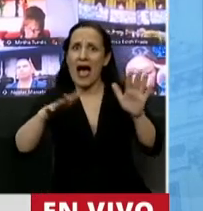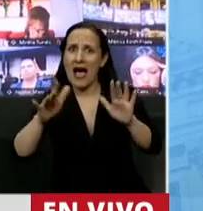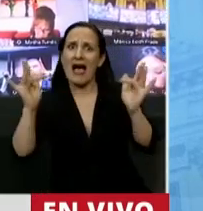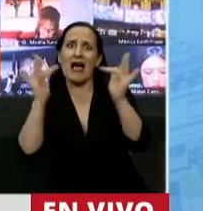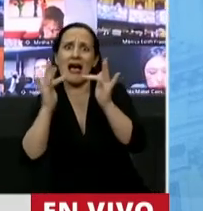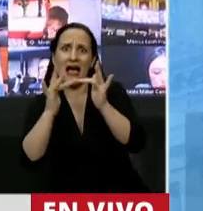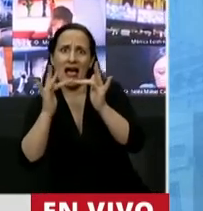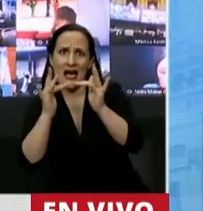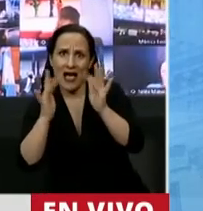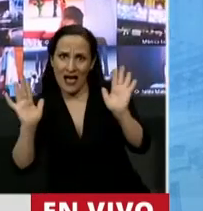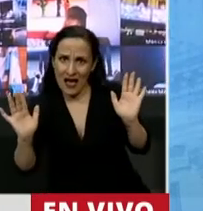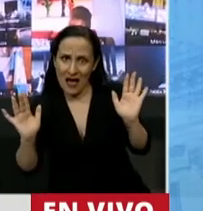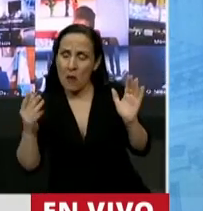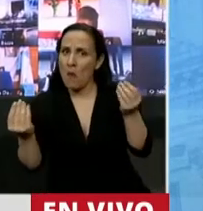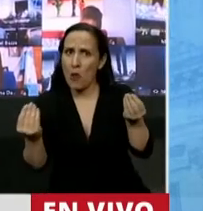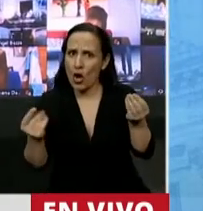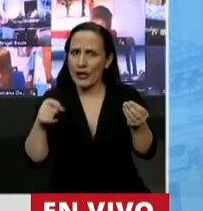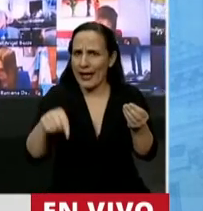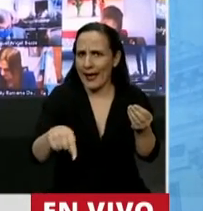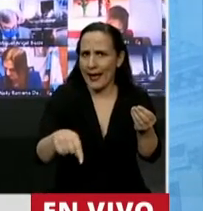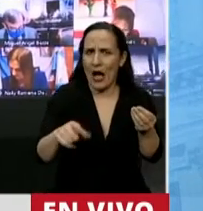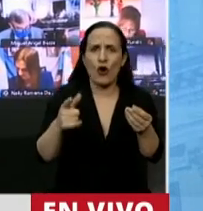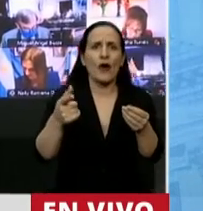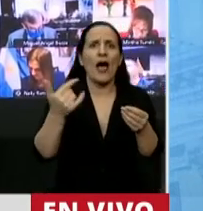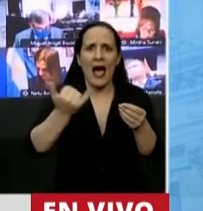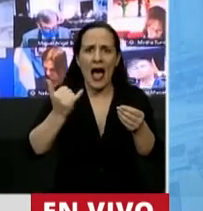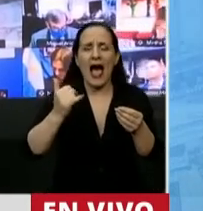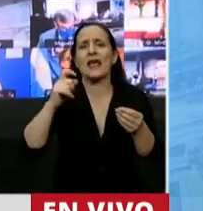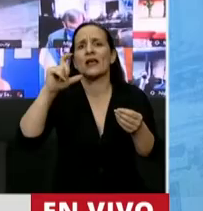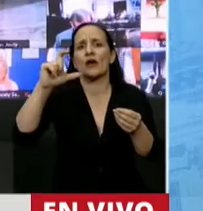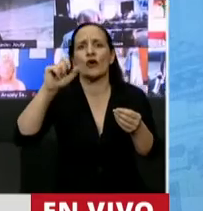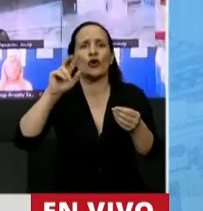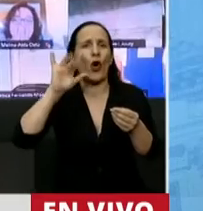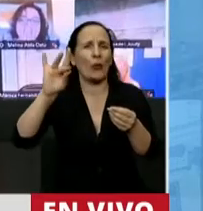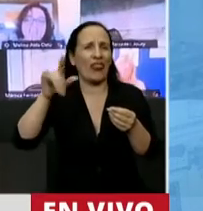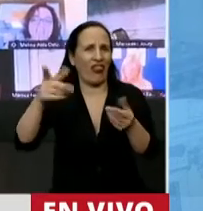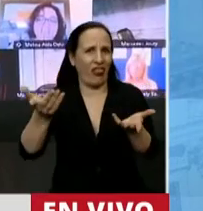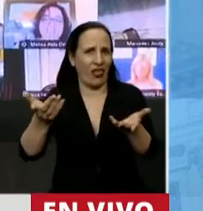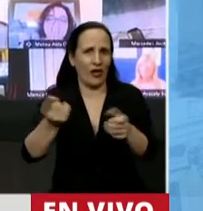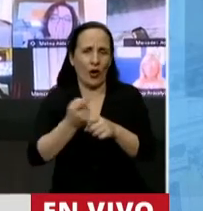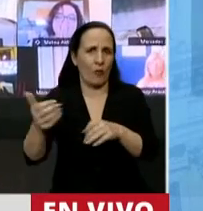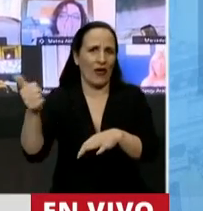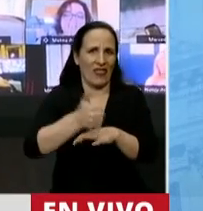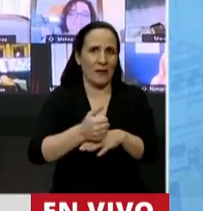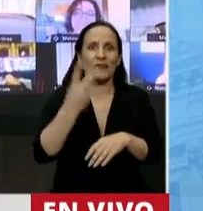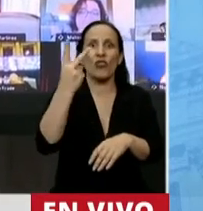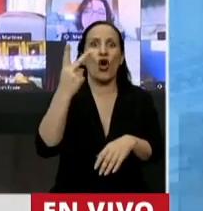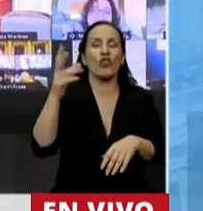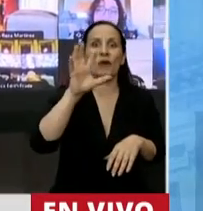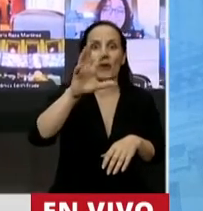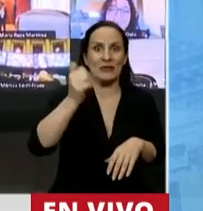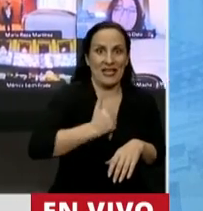conectados en forma remota porque están en este momento contagiados por el COVID. Dos de Catamarca